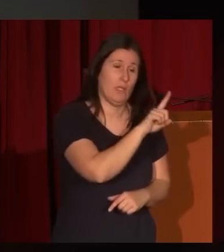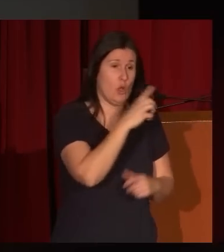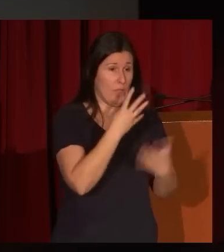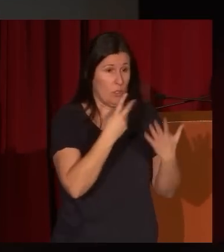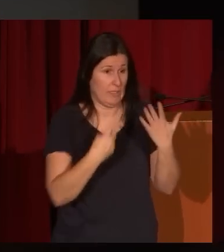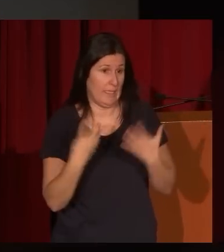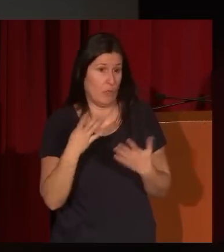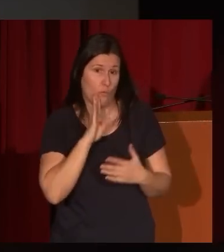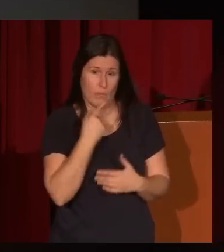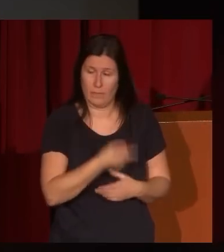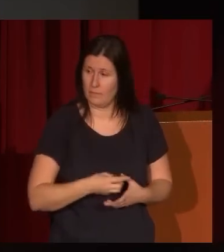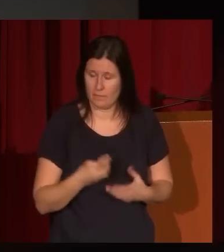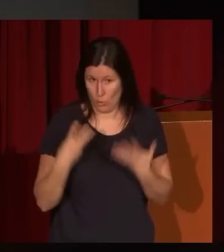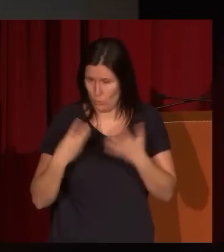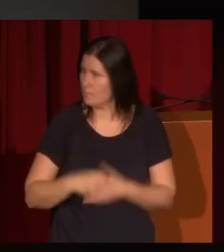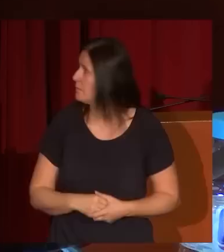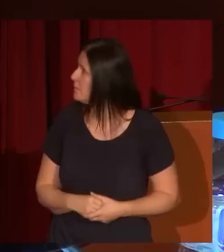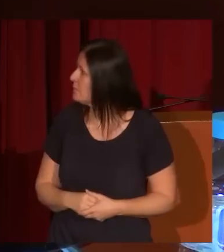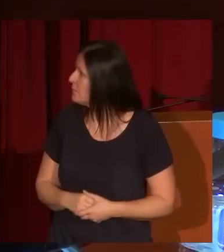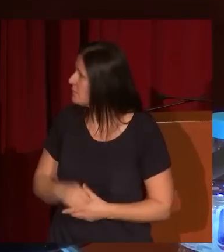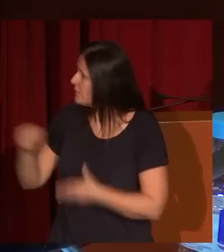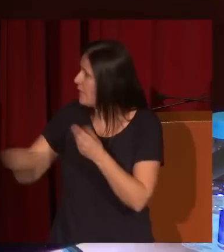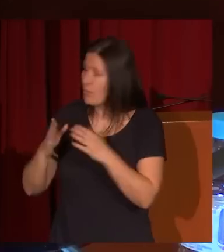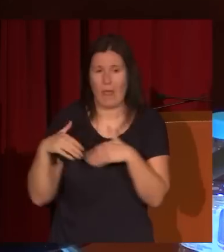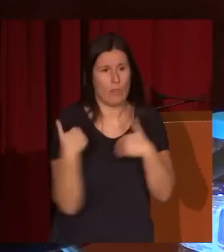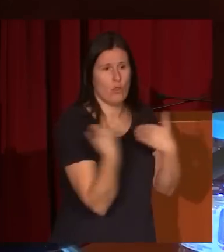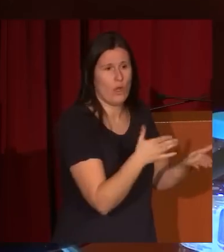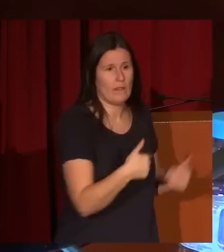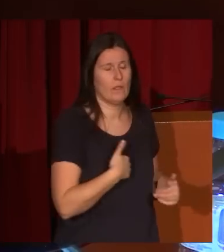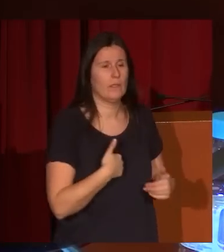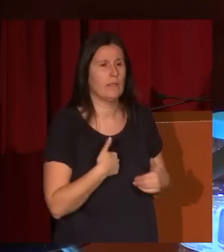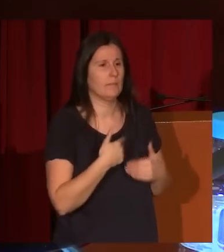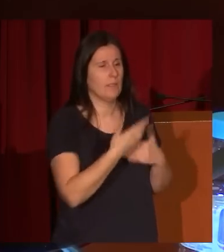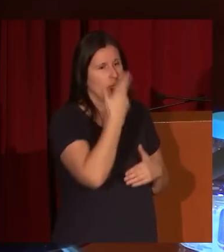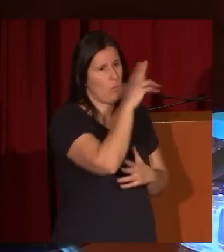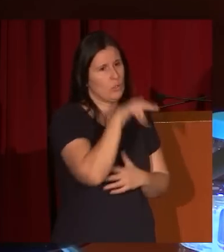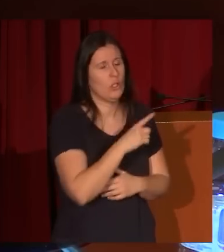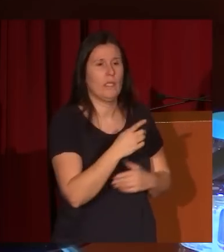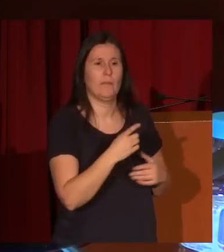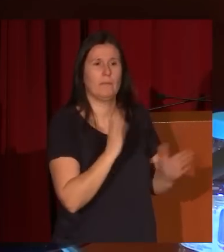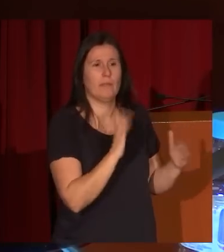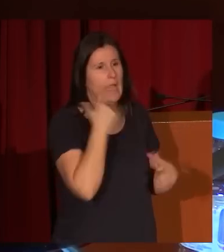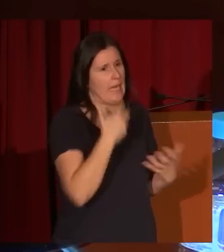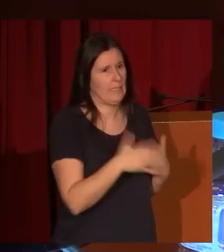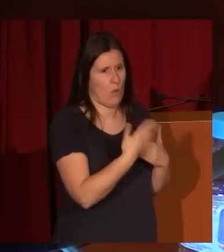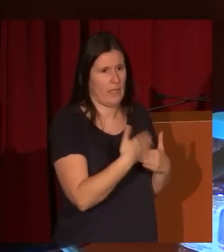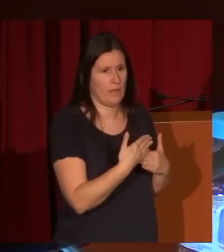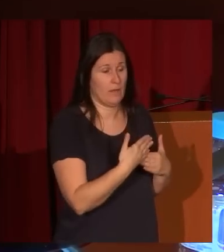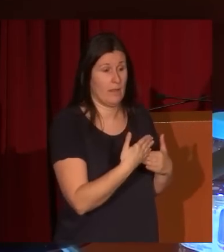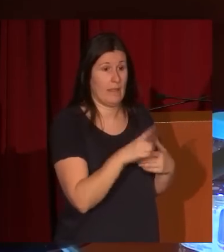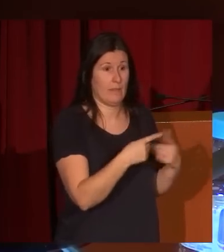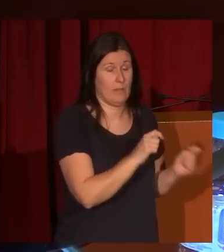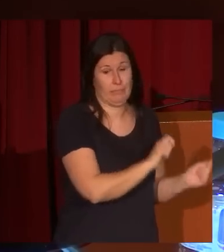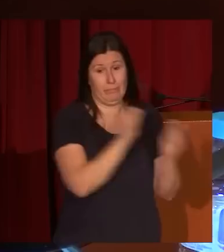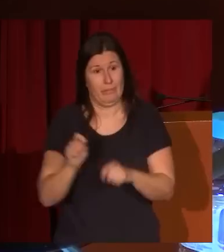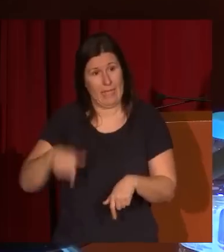hace una donación al Museo de Arte Moderno, extensísima, que enseguida pasa al Museo